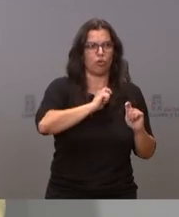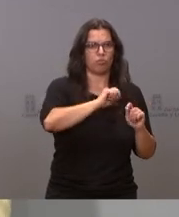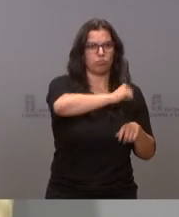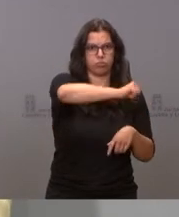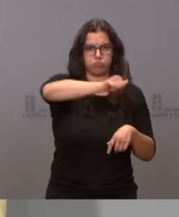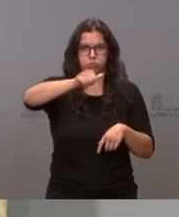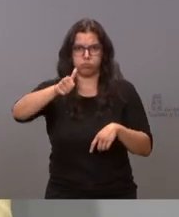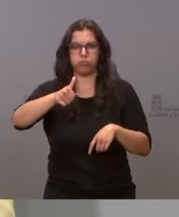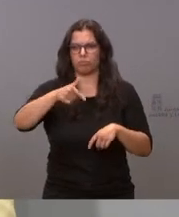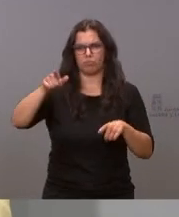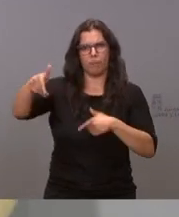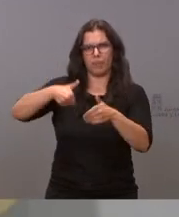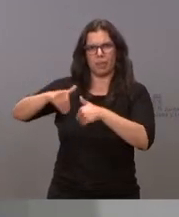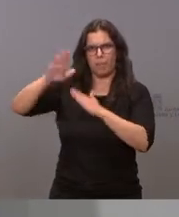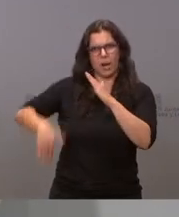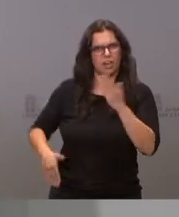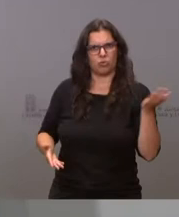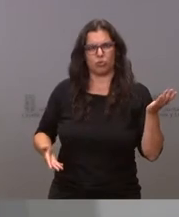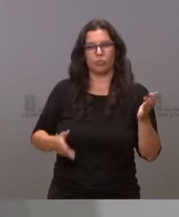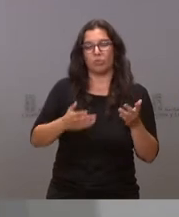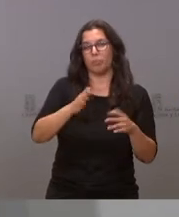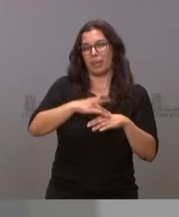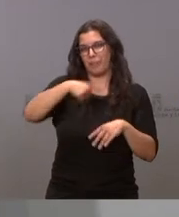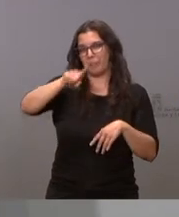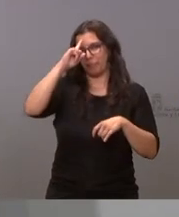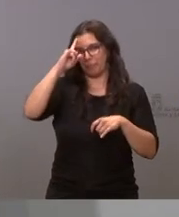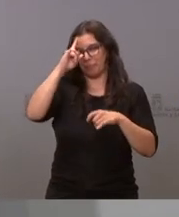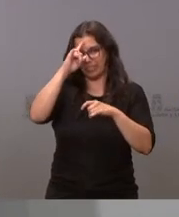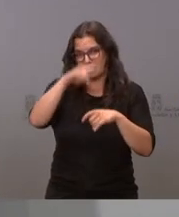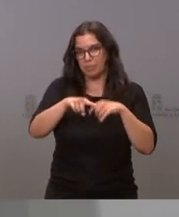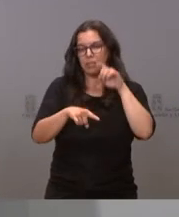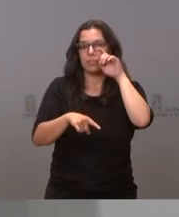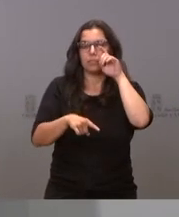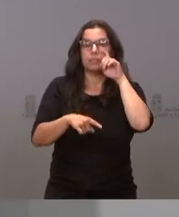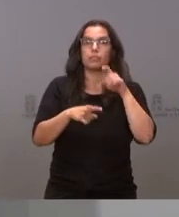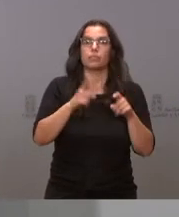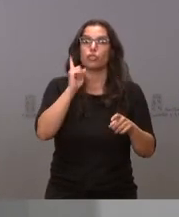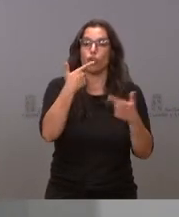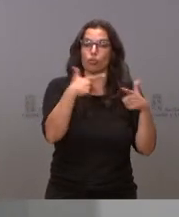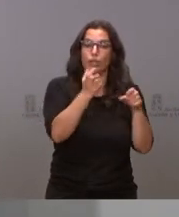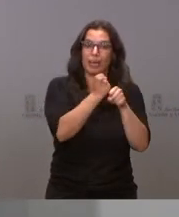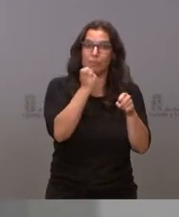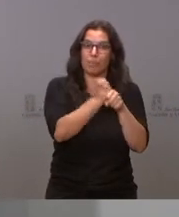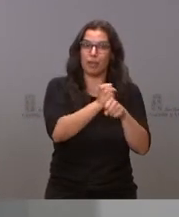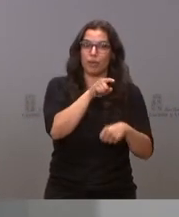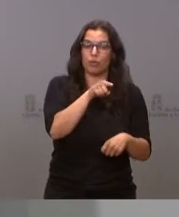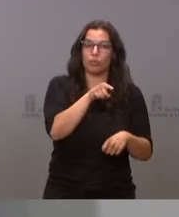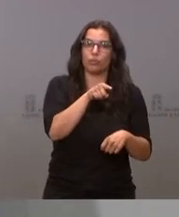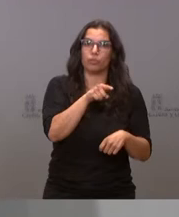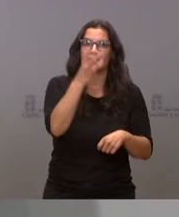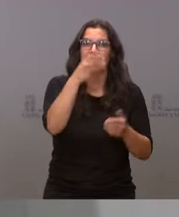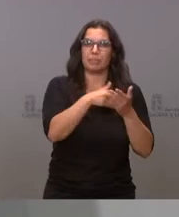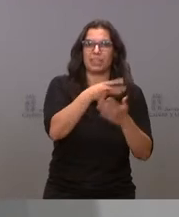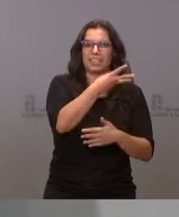Para que se haga una idea, se ha pagado ya en empleo, solamente en empleo, pues 3